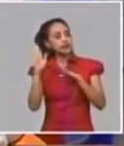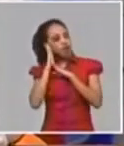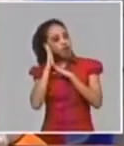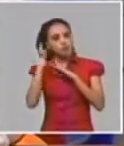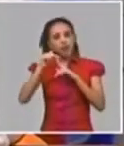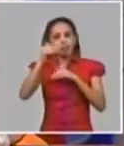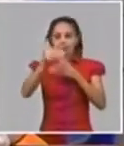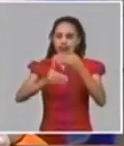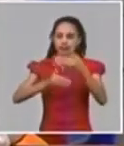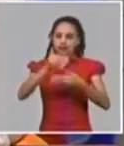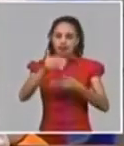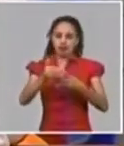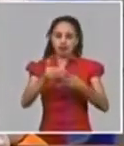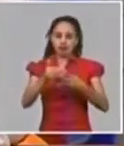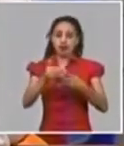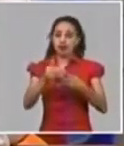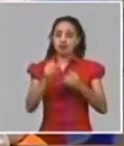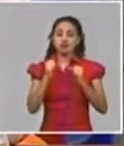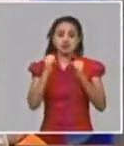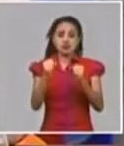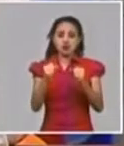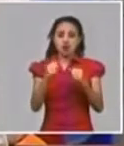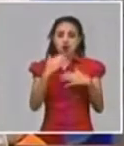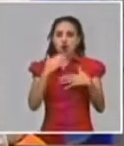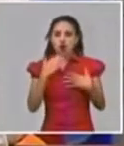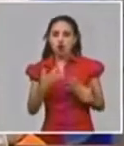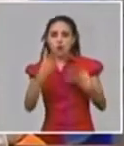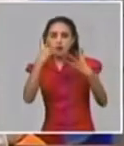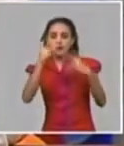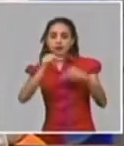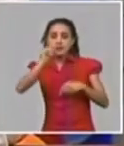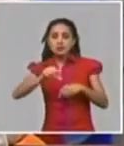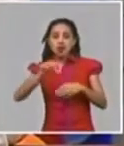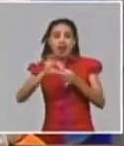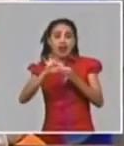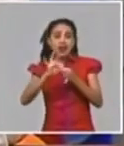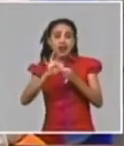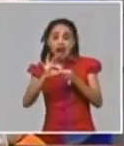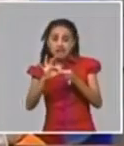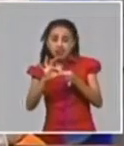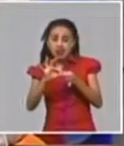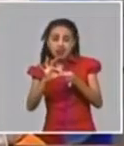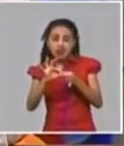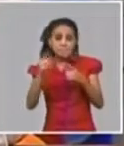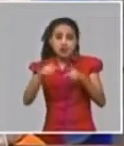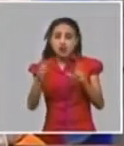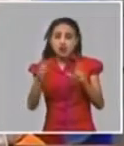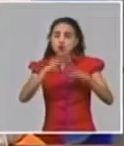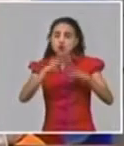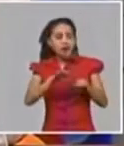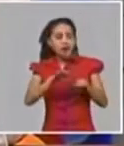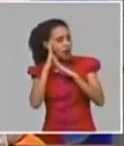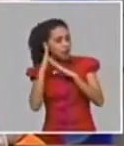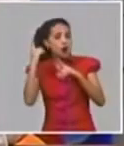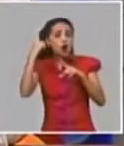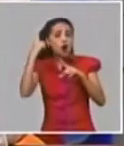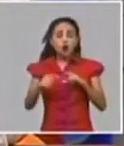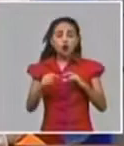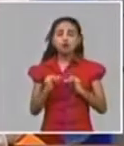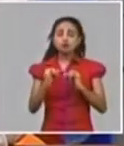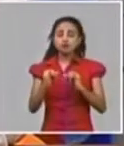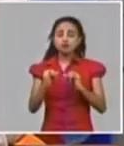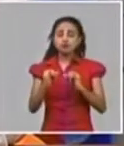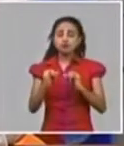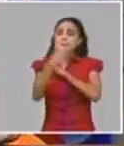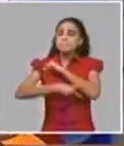tenía capacidad de terapia intensiva cómo asimilar el número de casos graves que tenía y hay otro país que estaba reportando que estaban